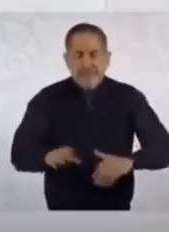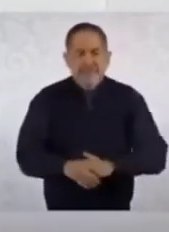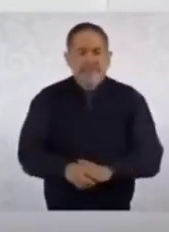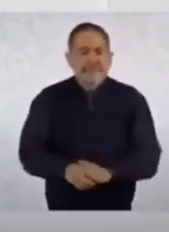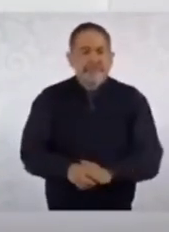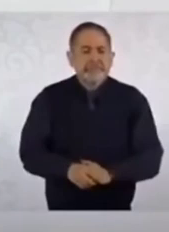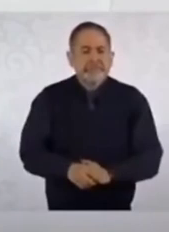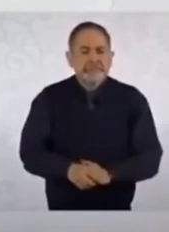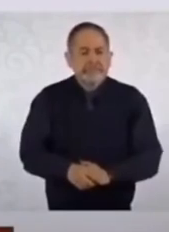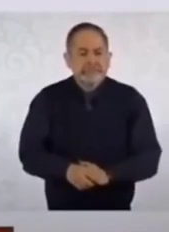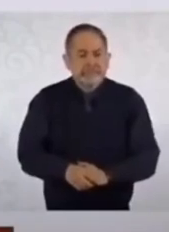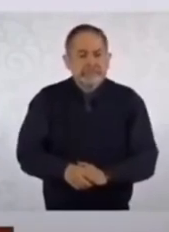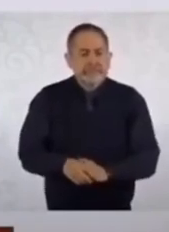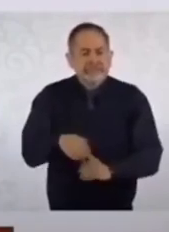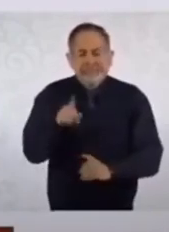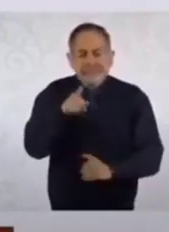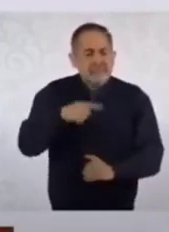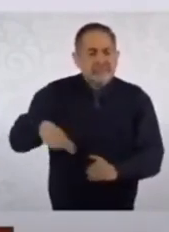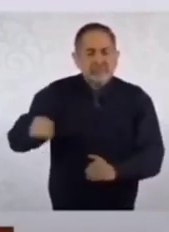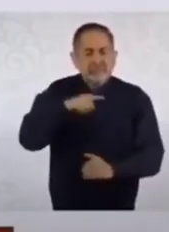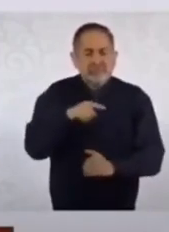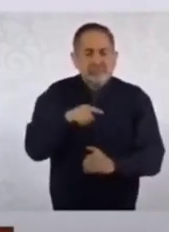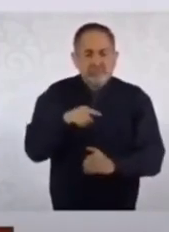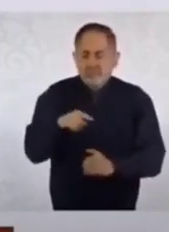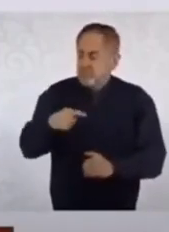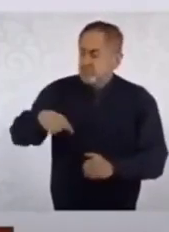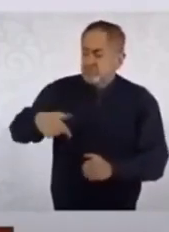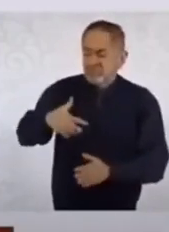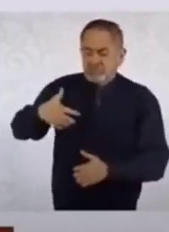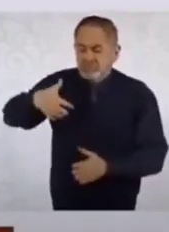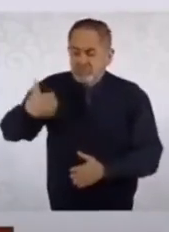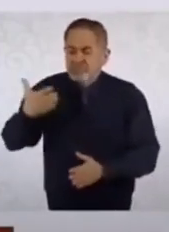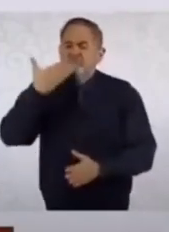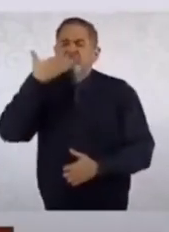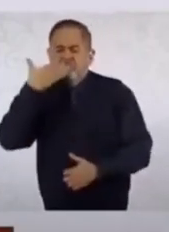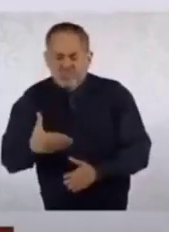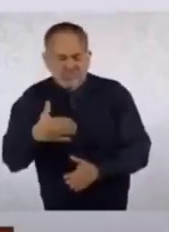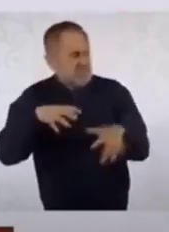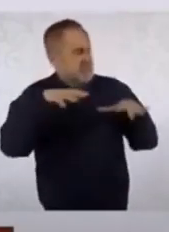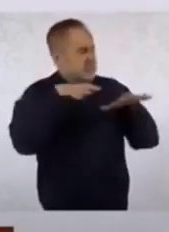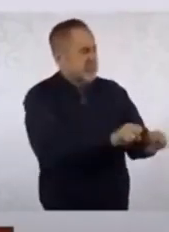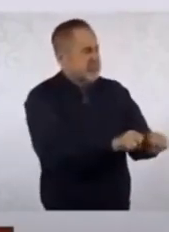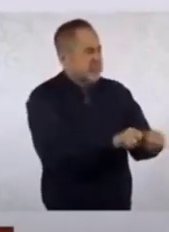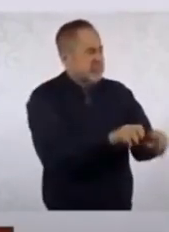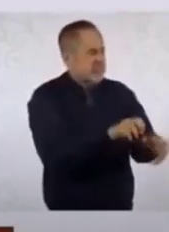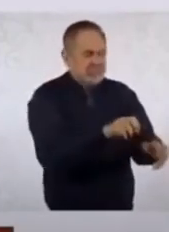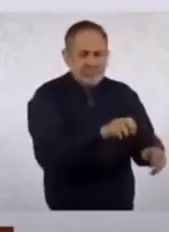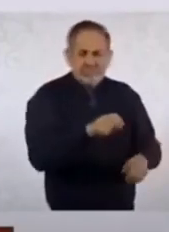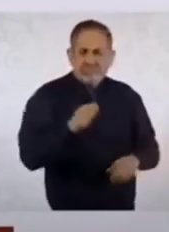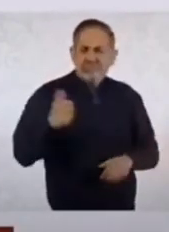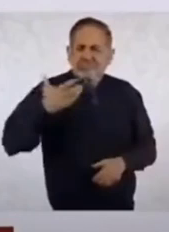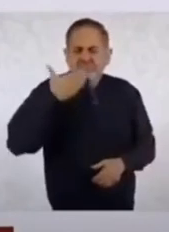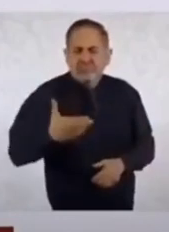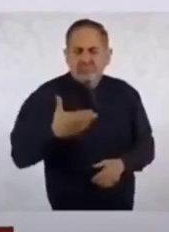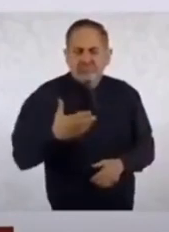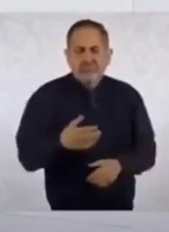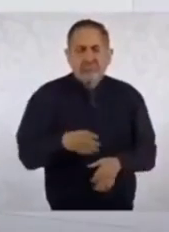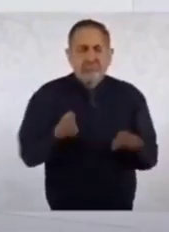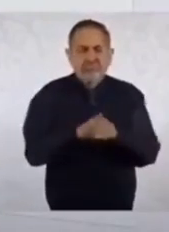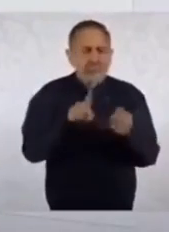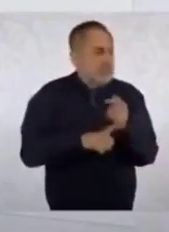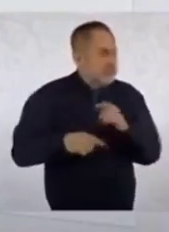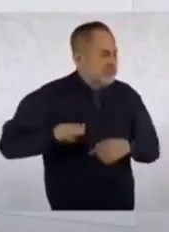Y mucho menos por hacer las cosas bien, frente a